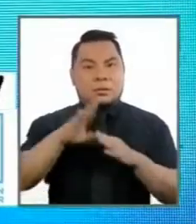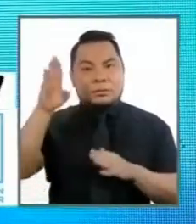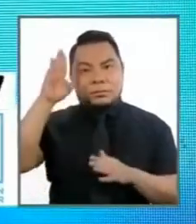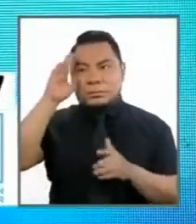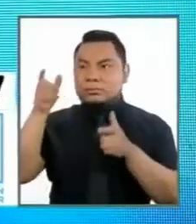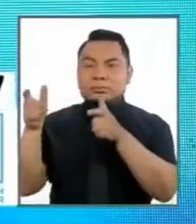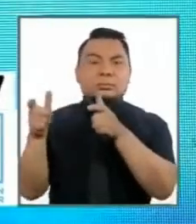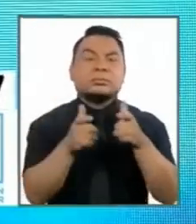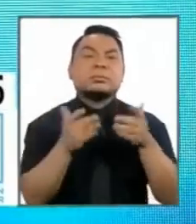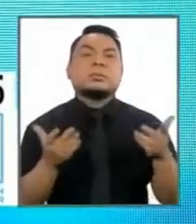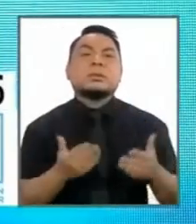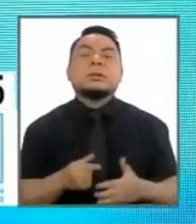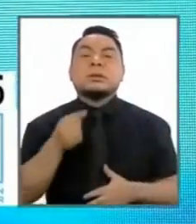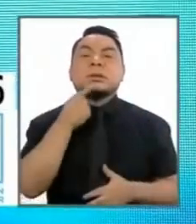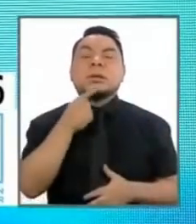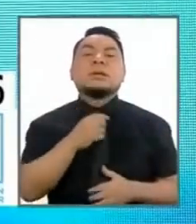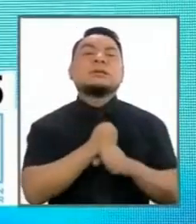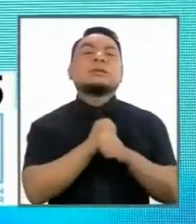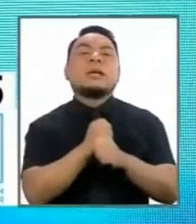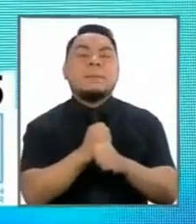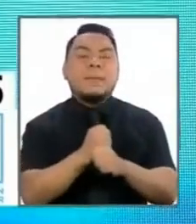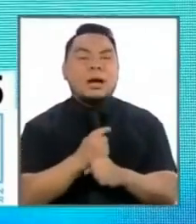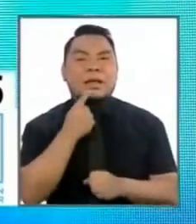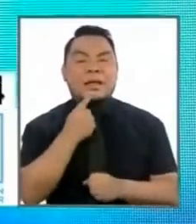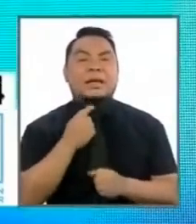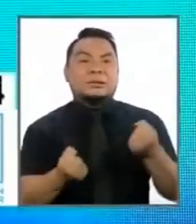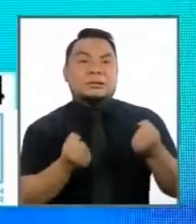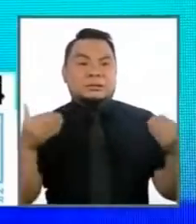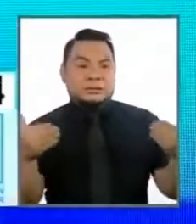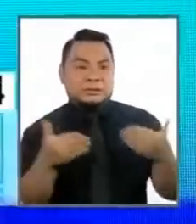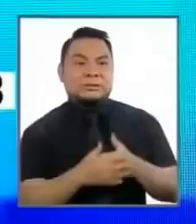nacional se integrarán al sistema de control de tránsito